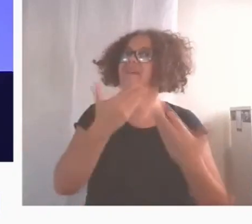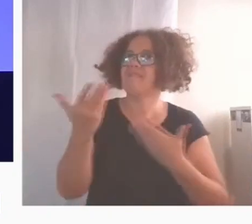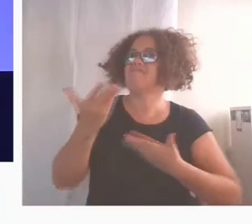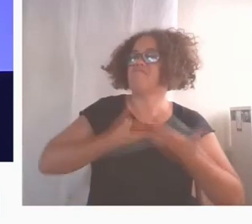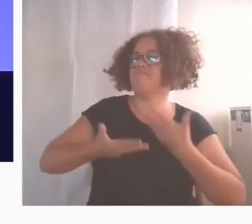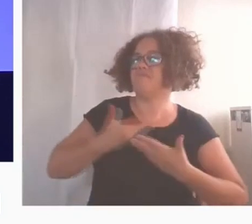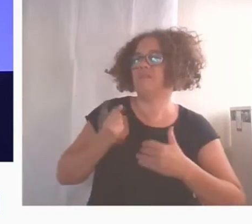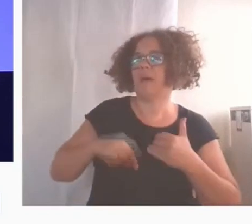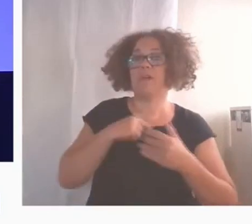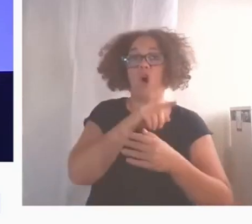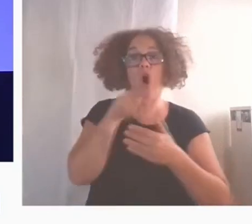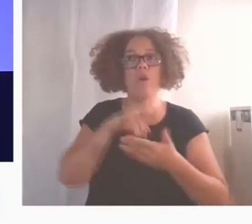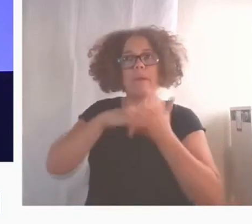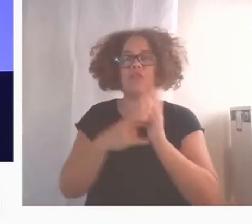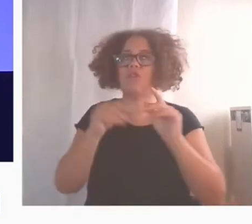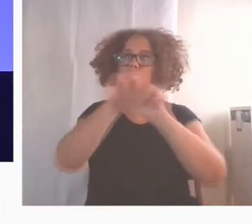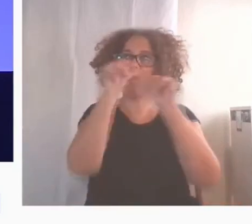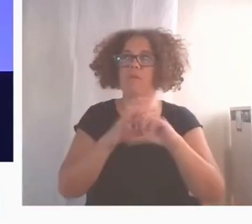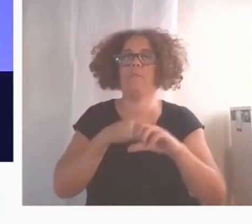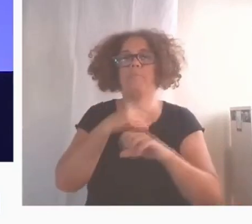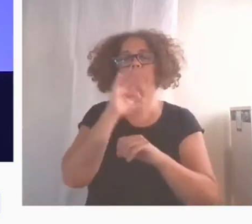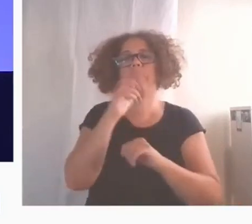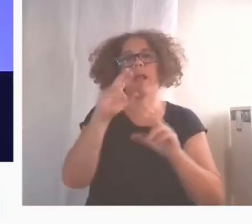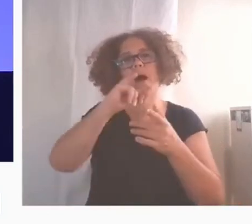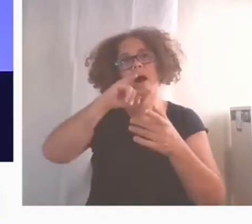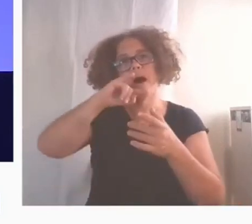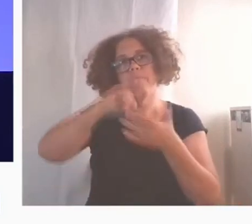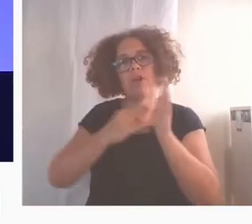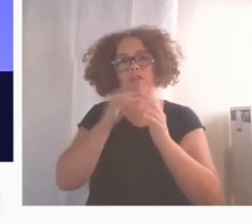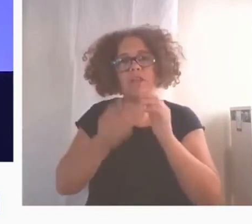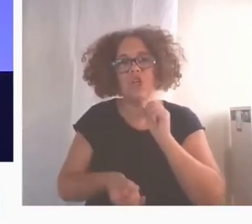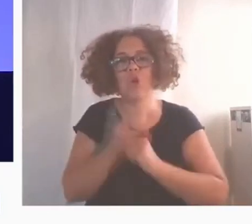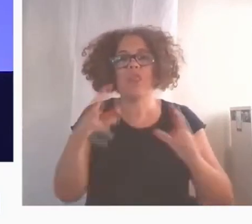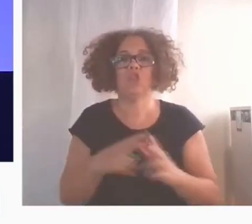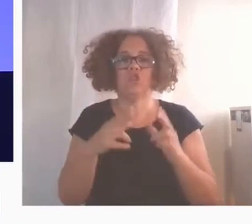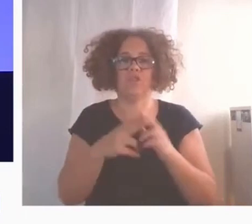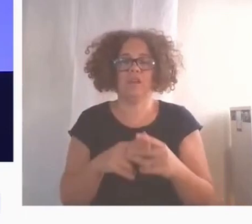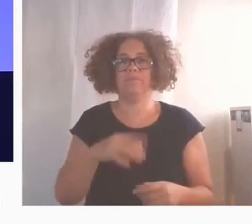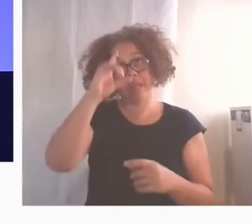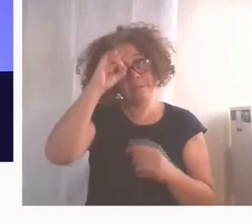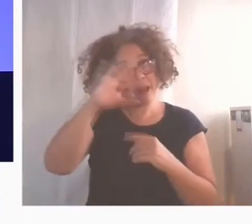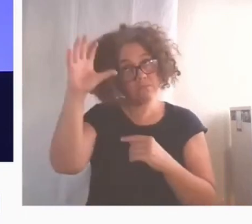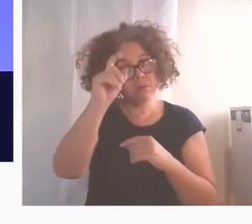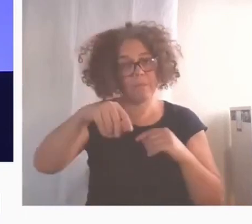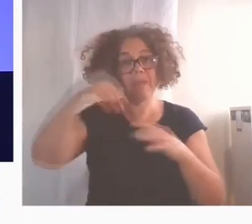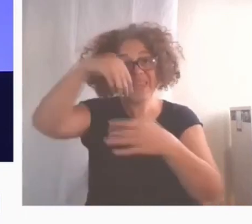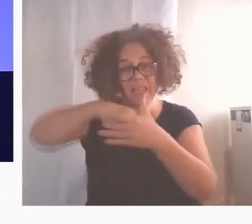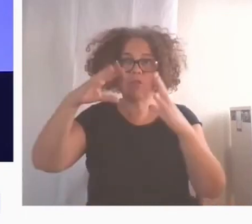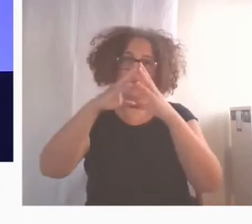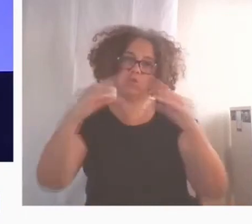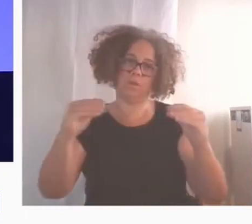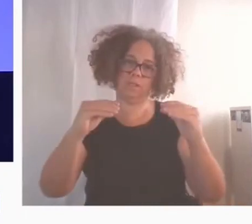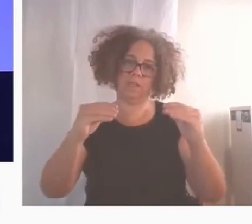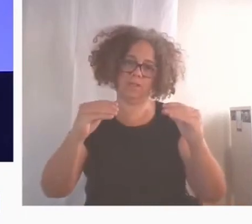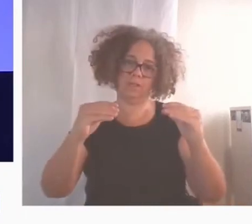modelos para conseguir objetivos con los proyectos de innovación social, emprendimiento social en las universidades, cómo